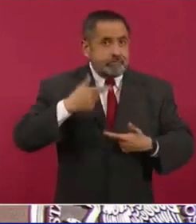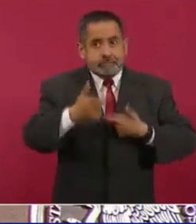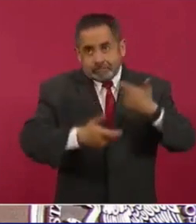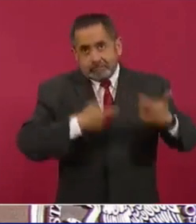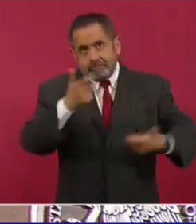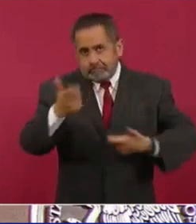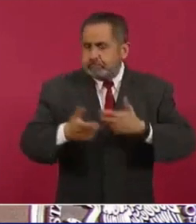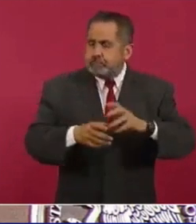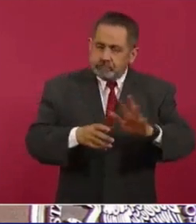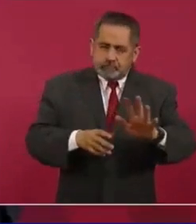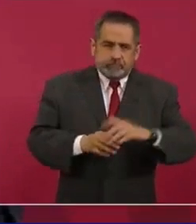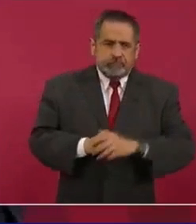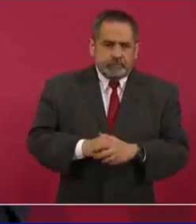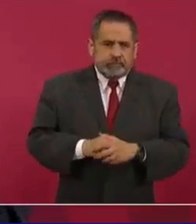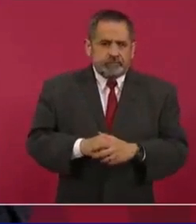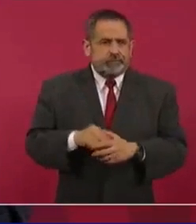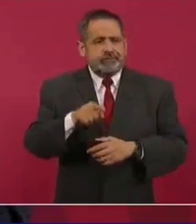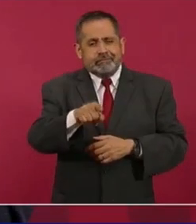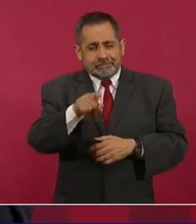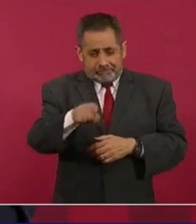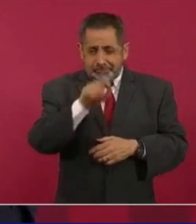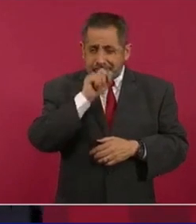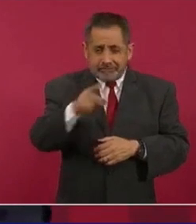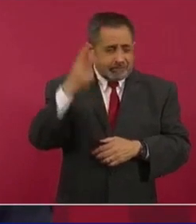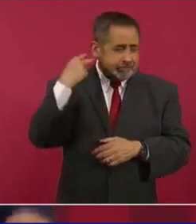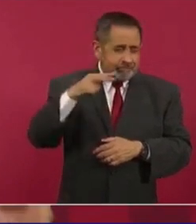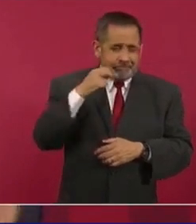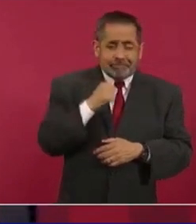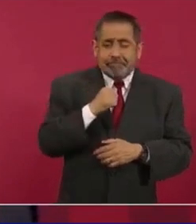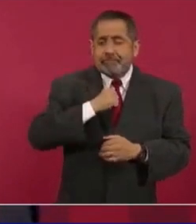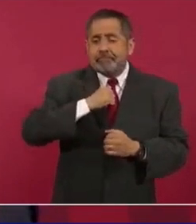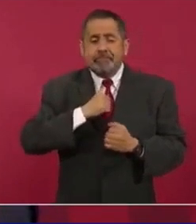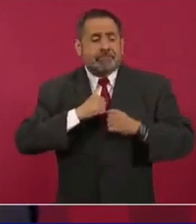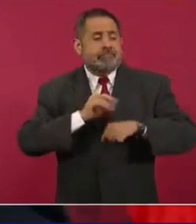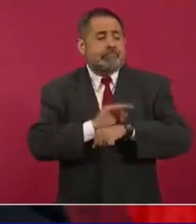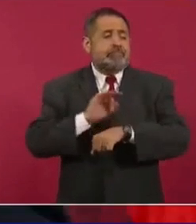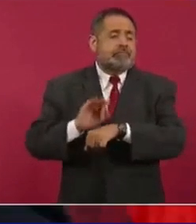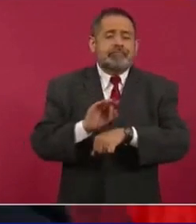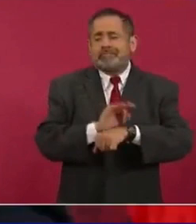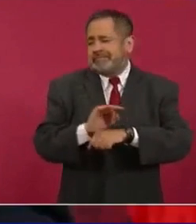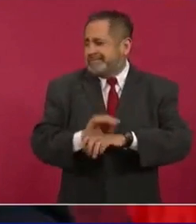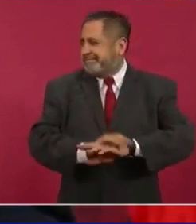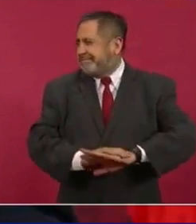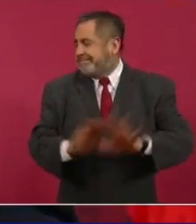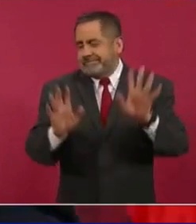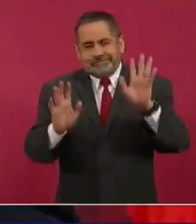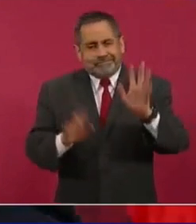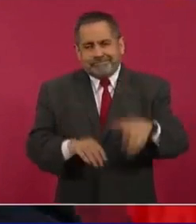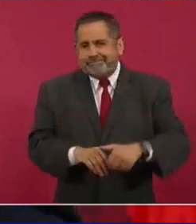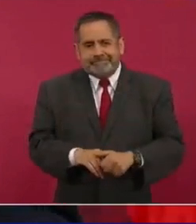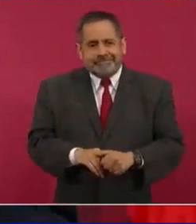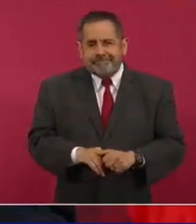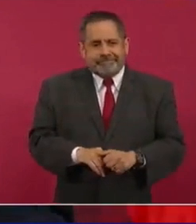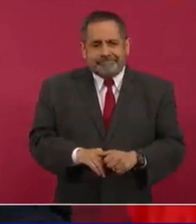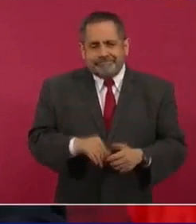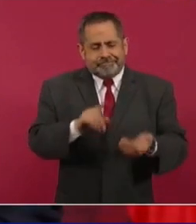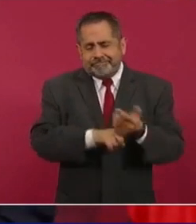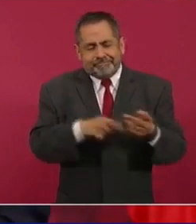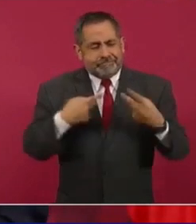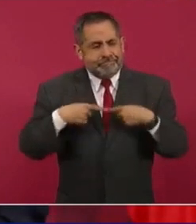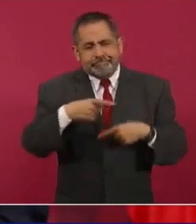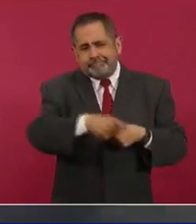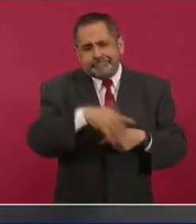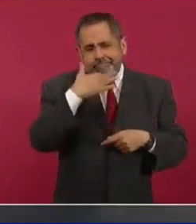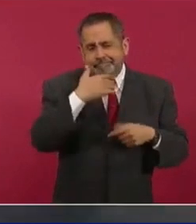Y puro influyentismo, pura corrupción de gente que se